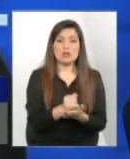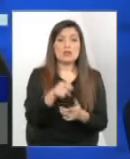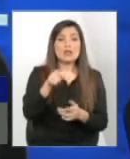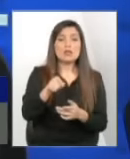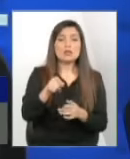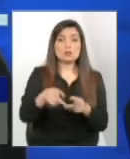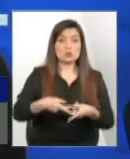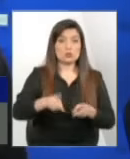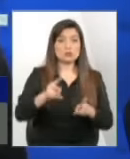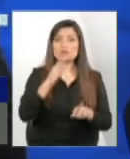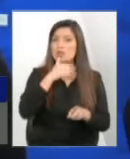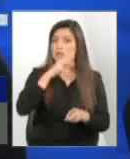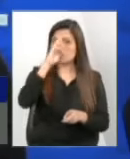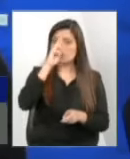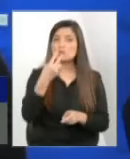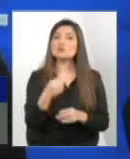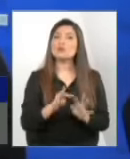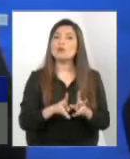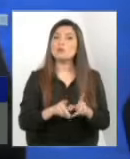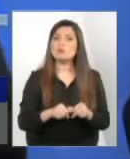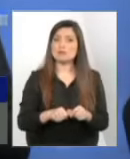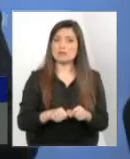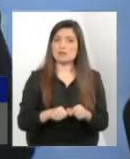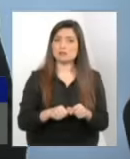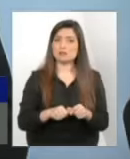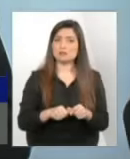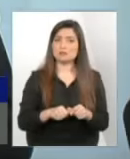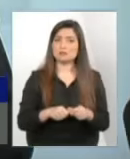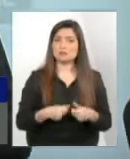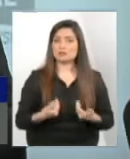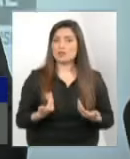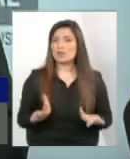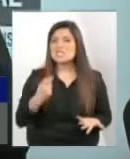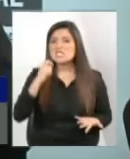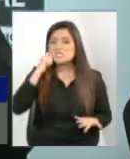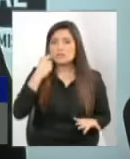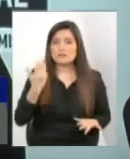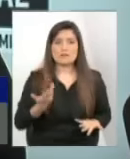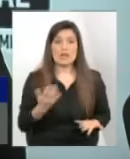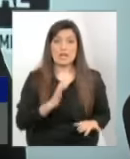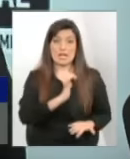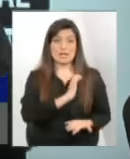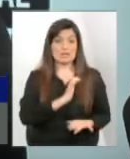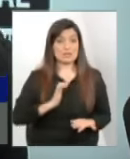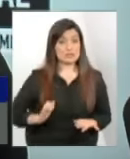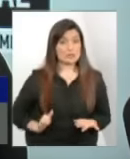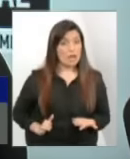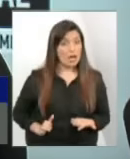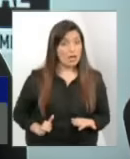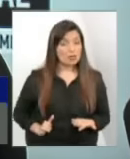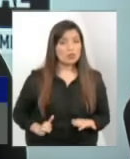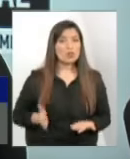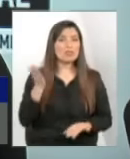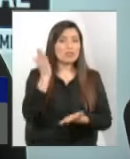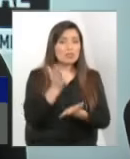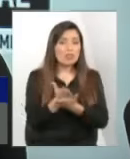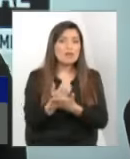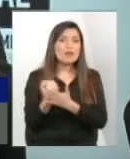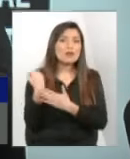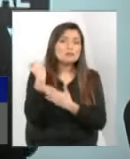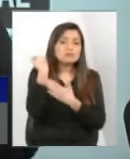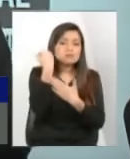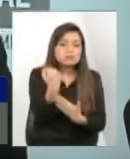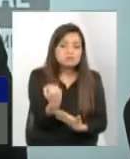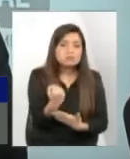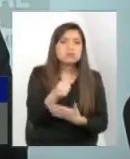en sus derechos, en sus familias de origen. Eso significa que estos niños, el Estado debe intervenirlo y